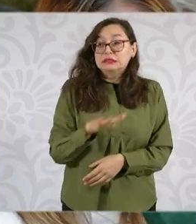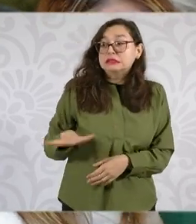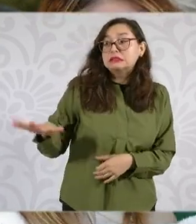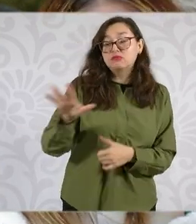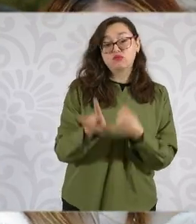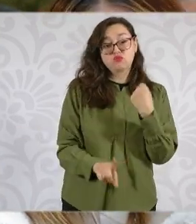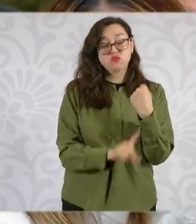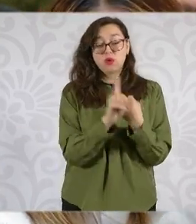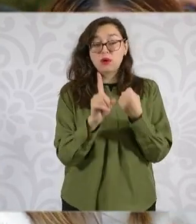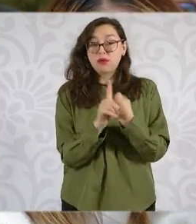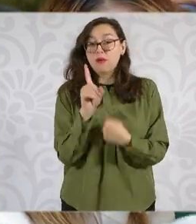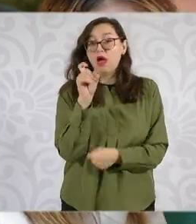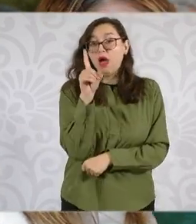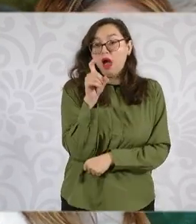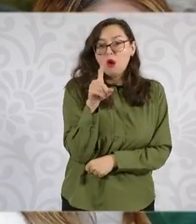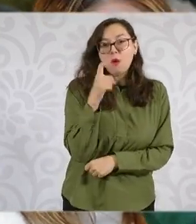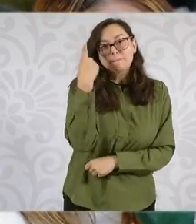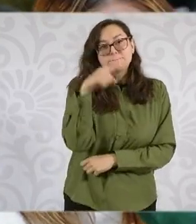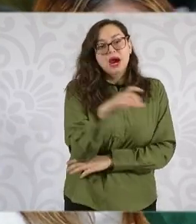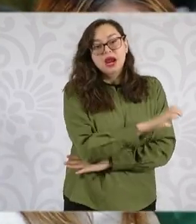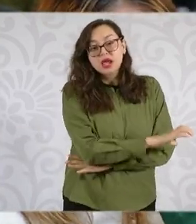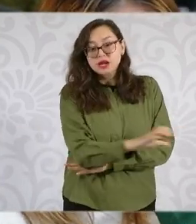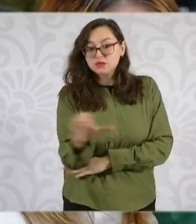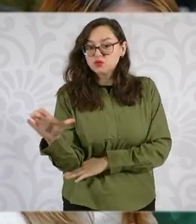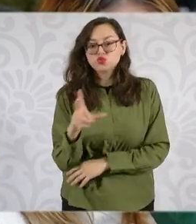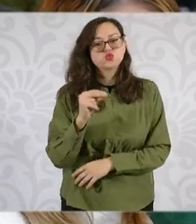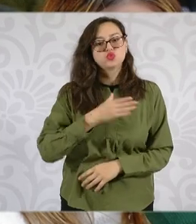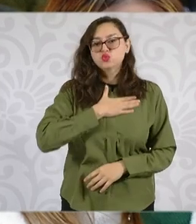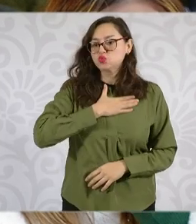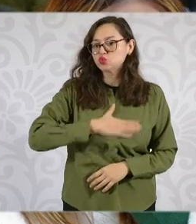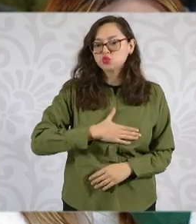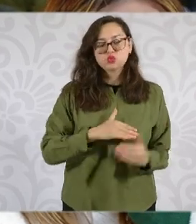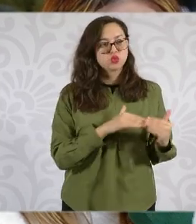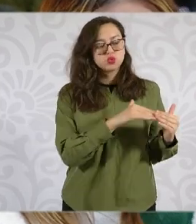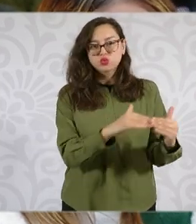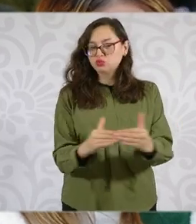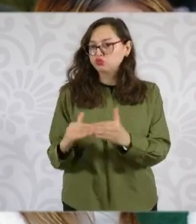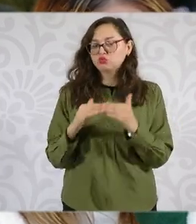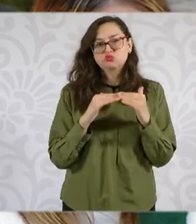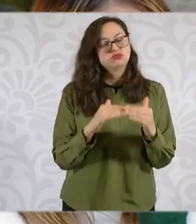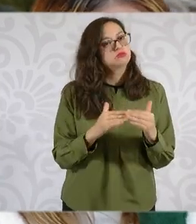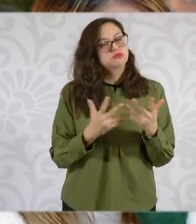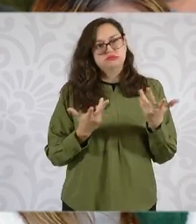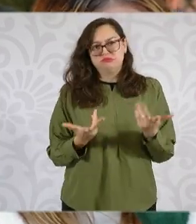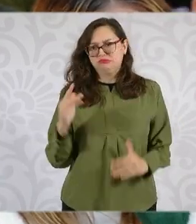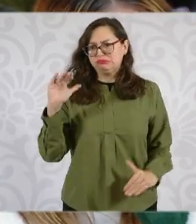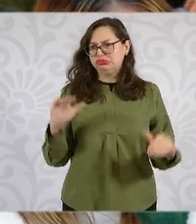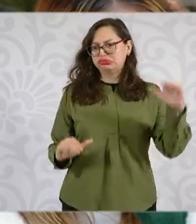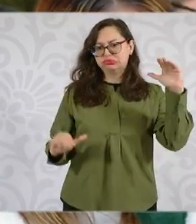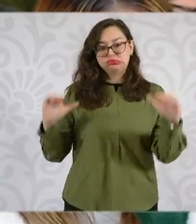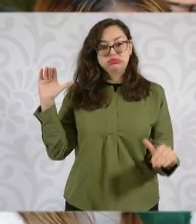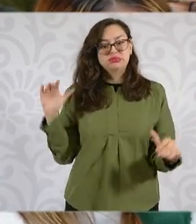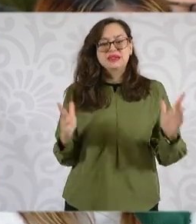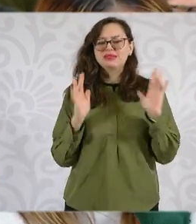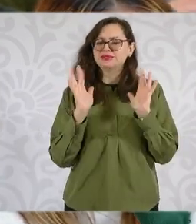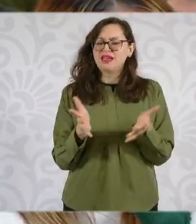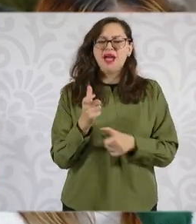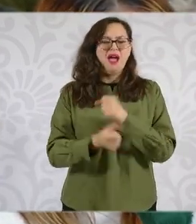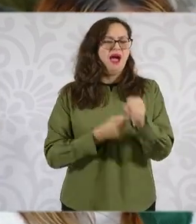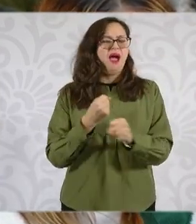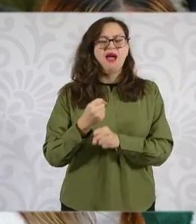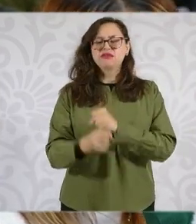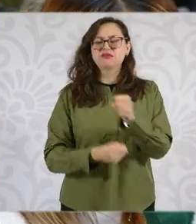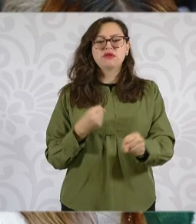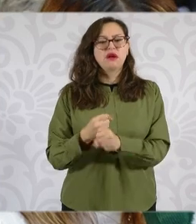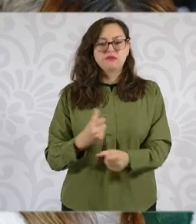reparto de agua de riego que no es justo ni equitativo. Este tema lo vienen arrastrando desde hace varios años.